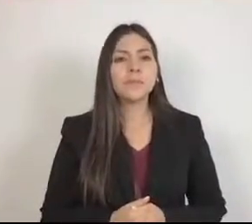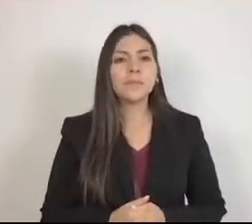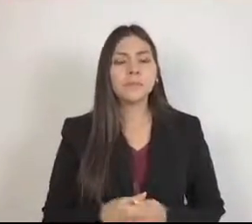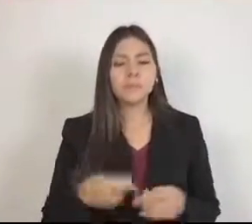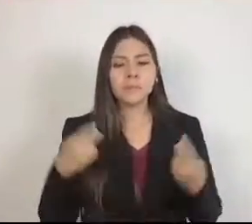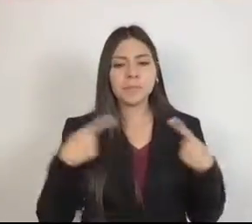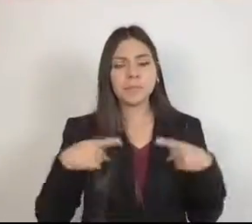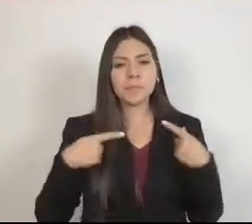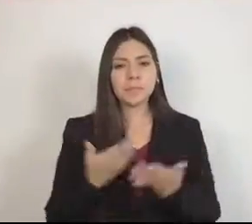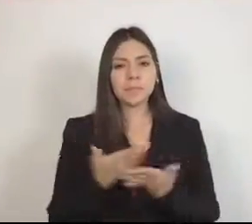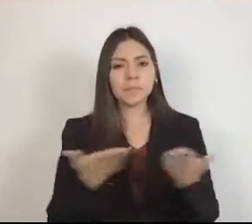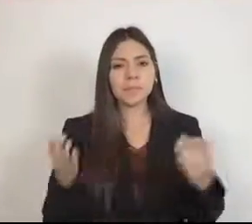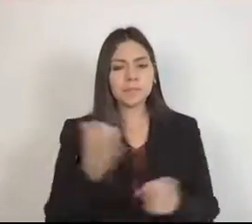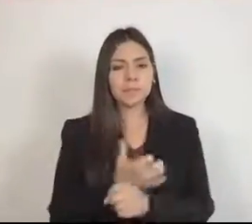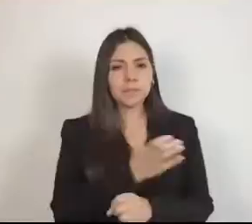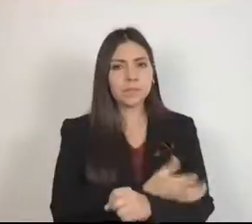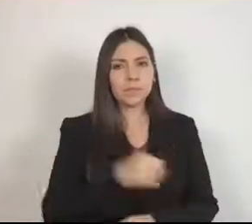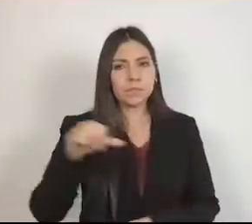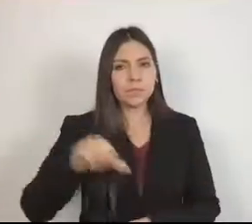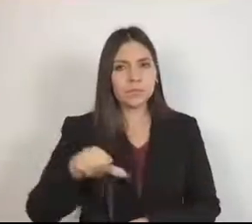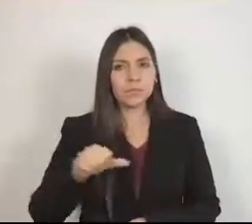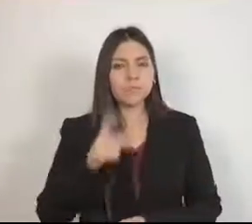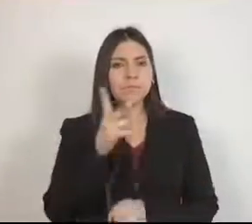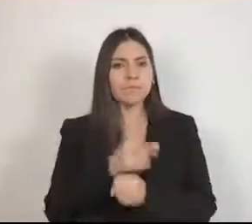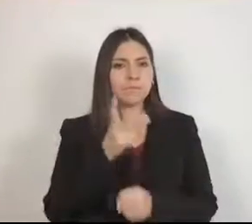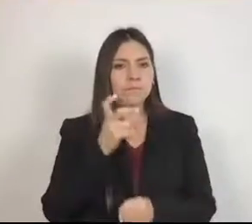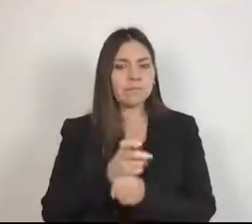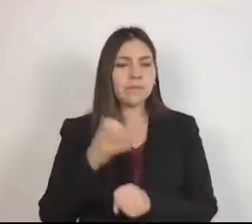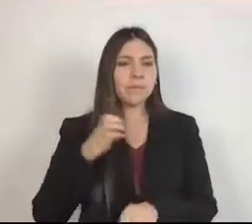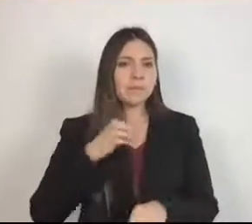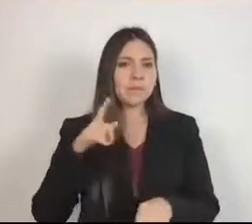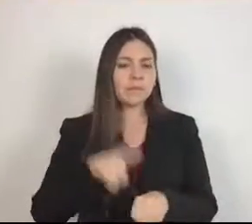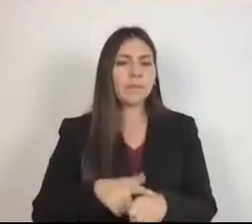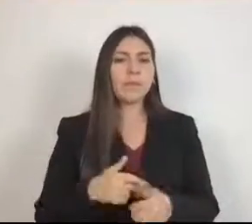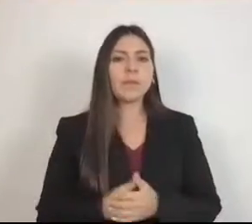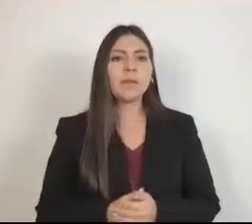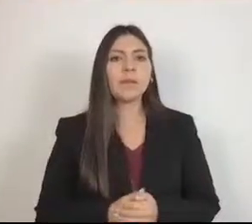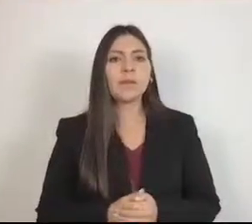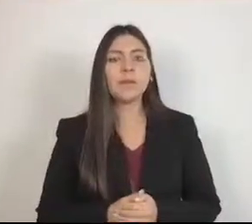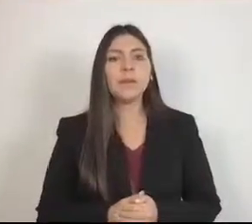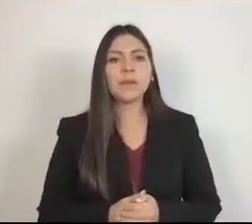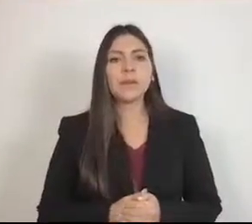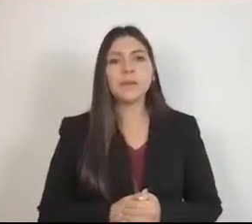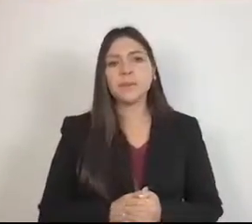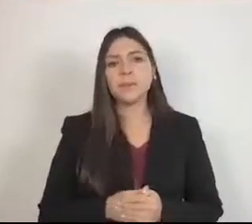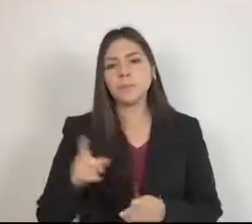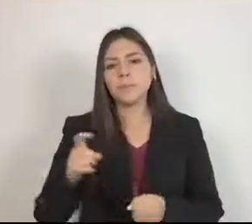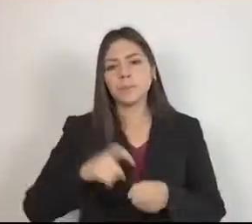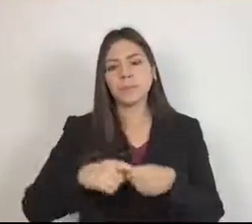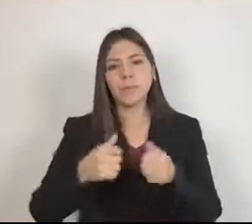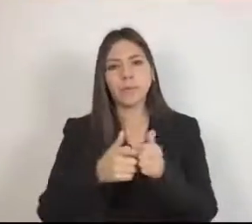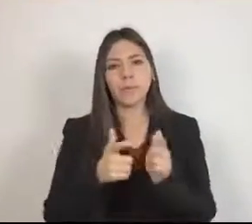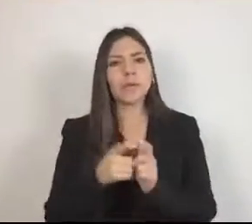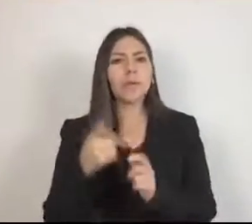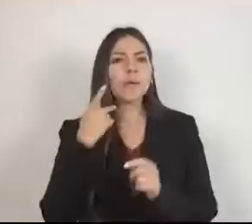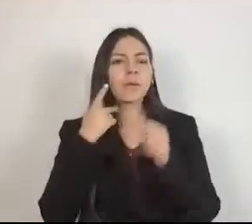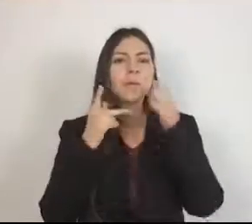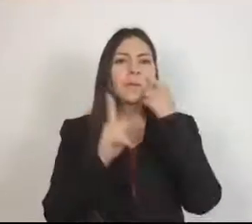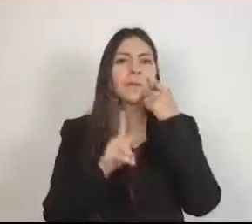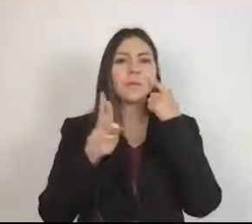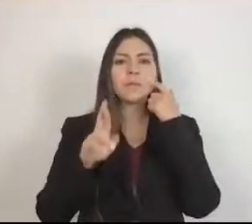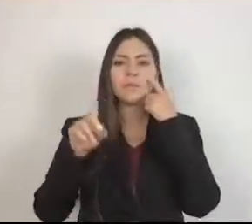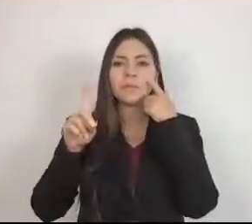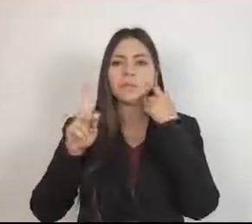acompaña, invitados especiales, a nombre del Partido de la Revolución Democrática, subo nuevamente a esta